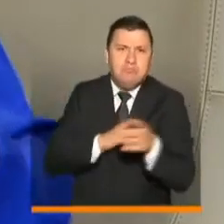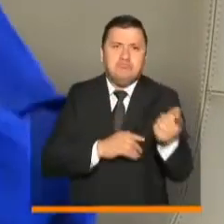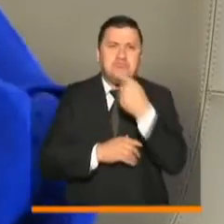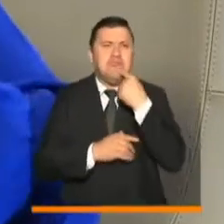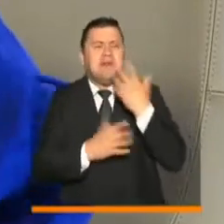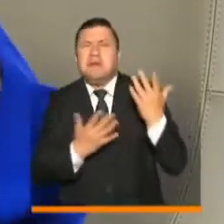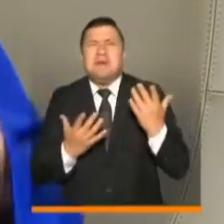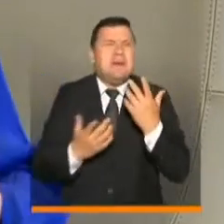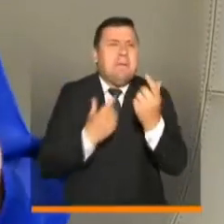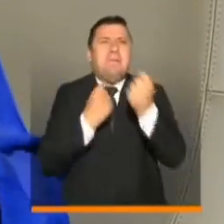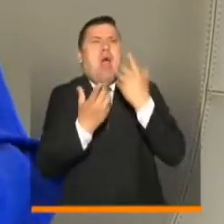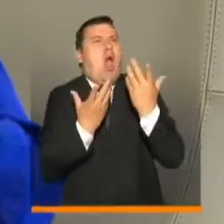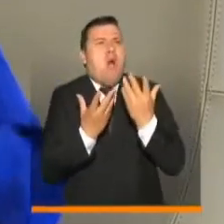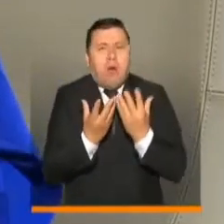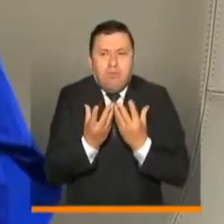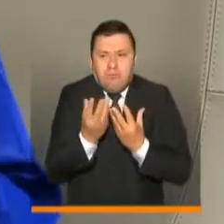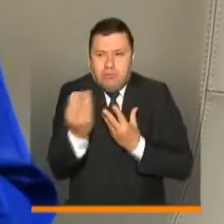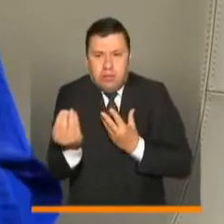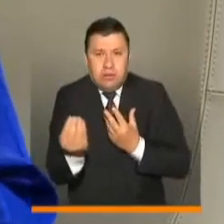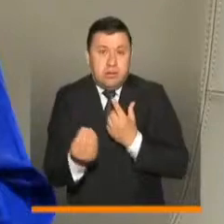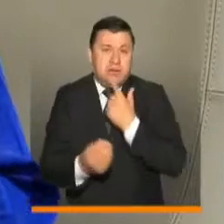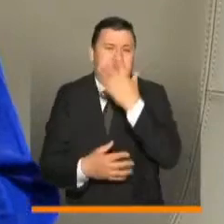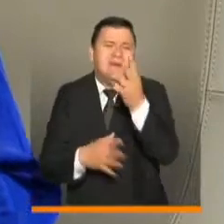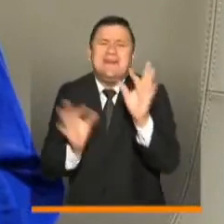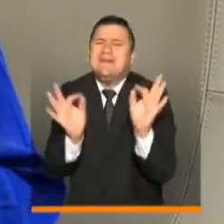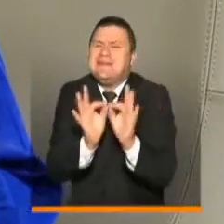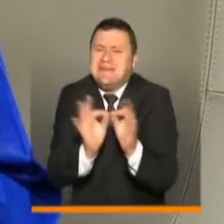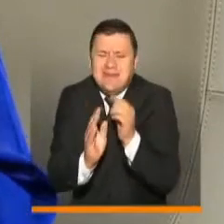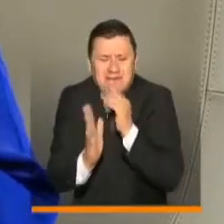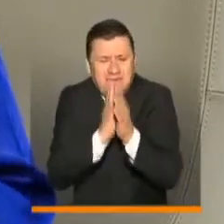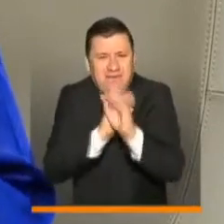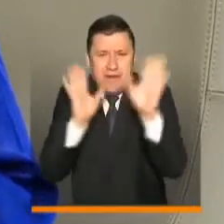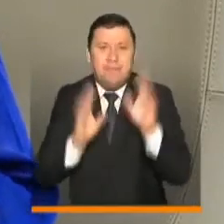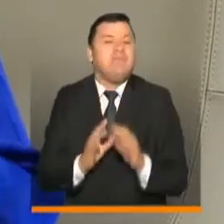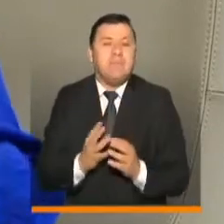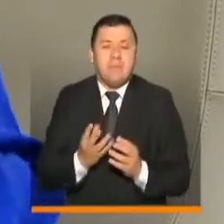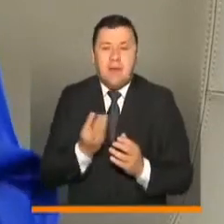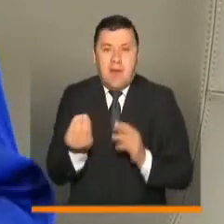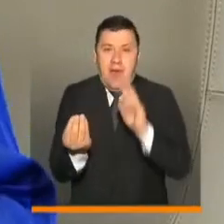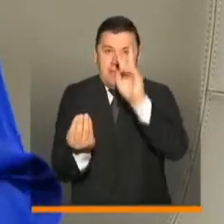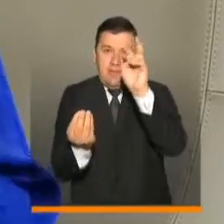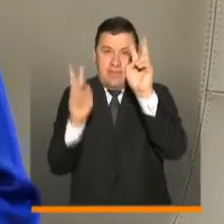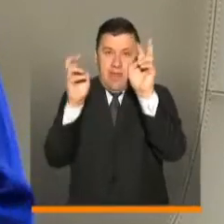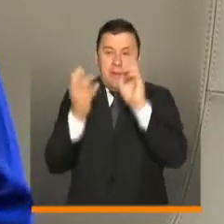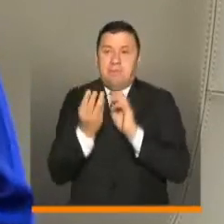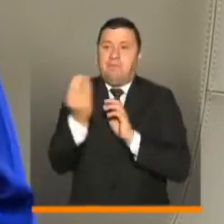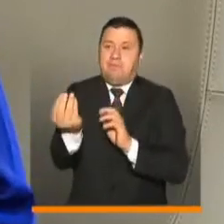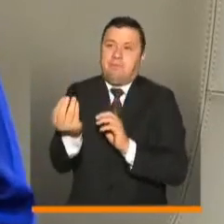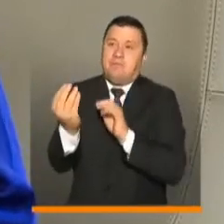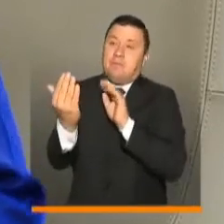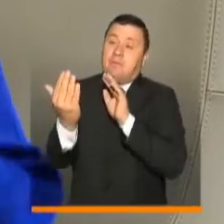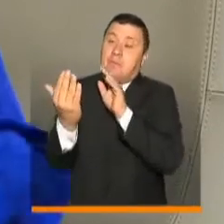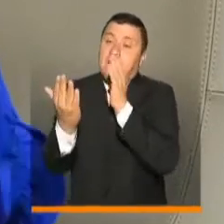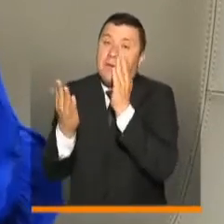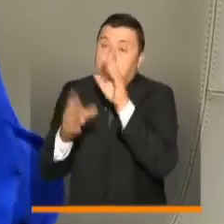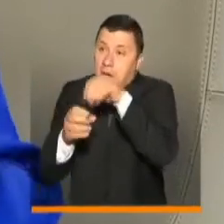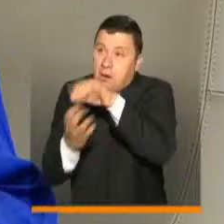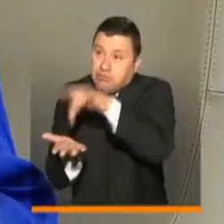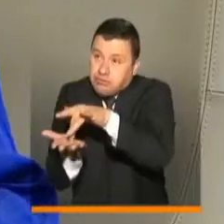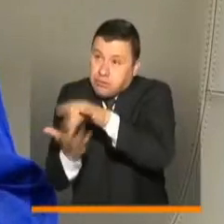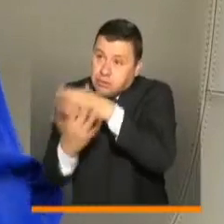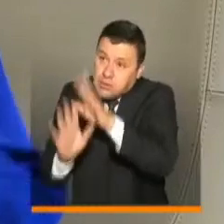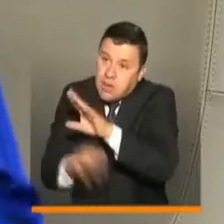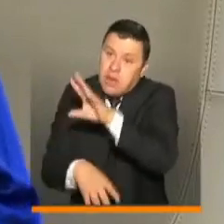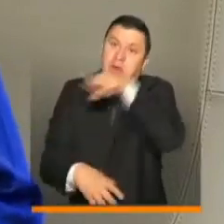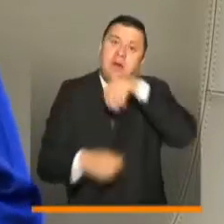manejado, hay muchas preguntas alrededor, se los digo de forma sencilla. Es combinar temas de presencialidad y temas de virtualidad, con todos